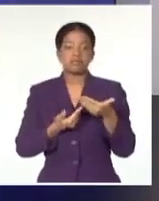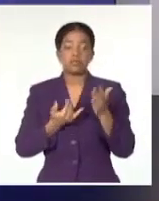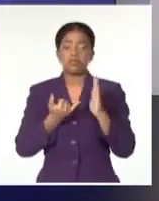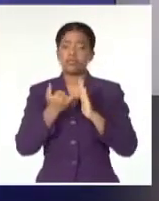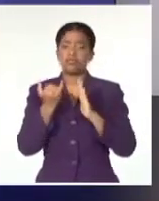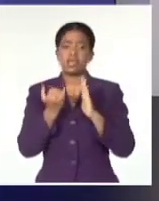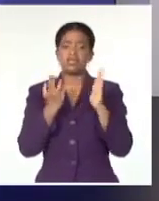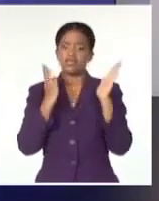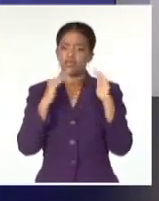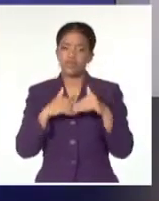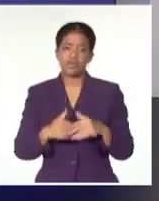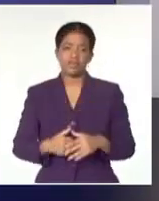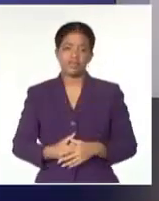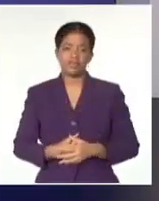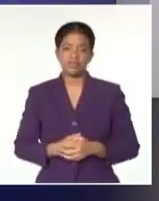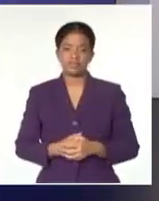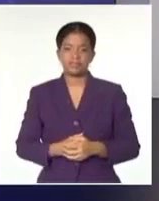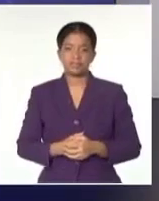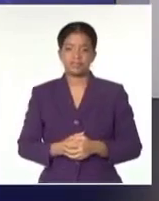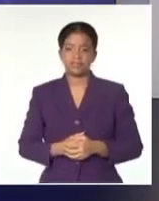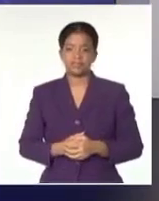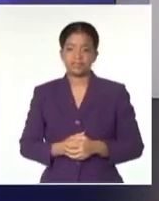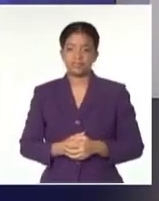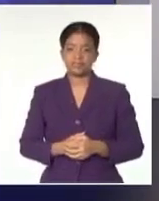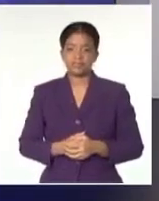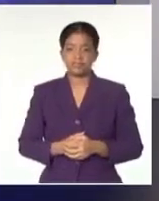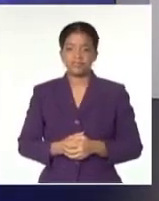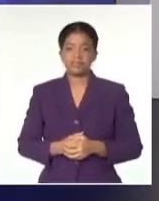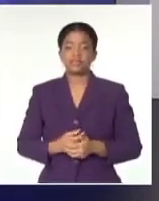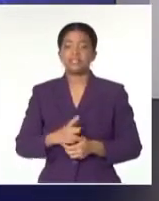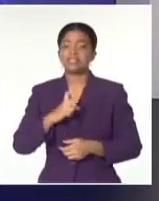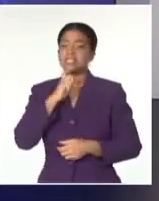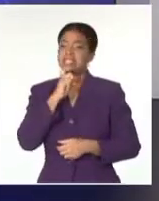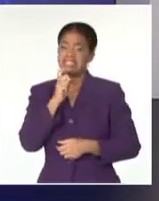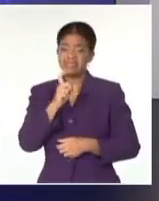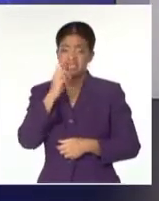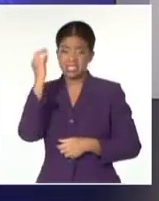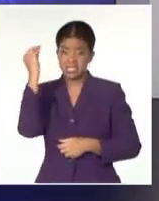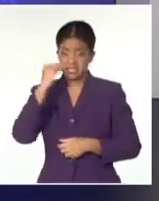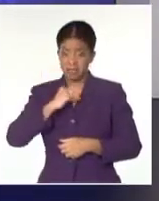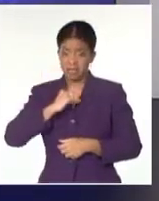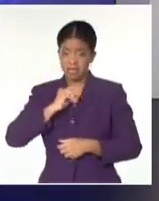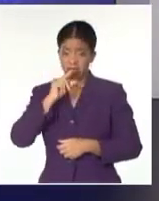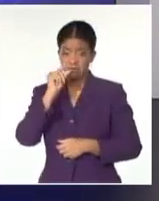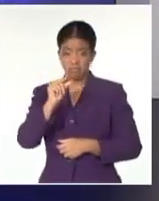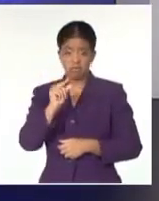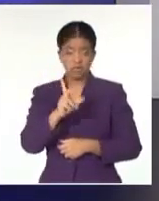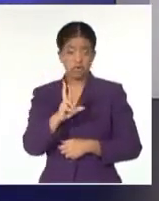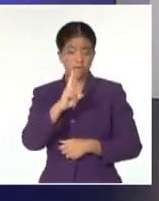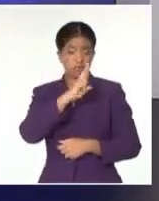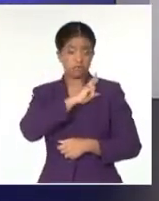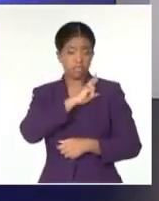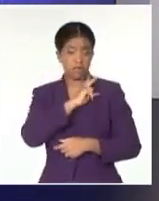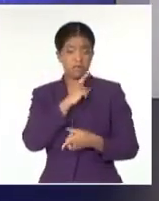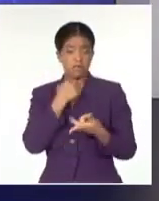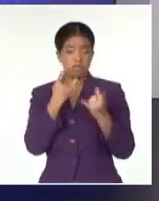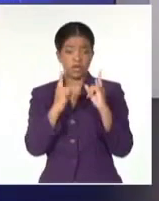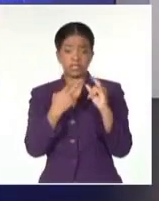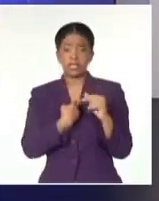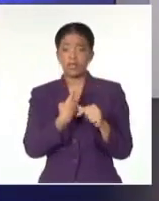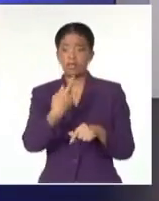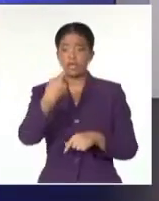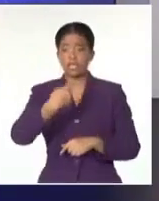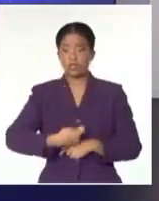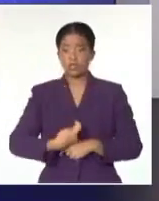ningún caso. Es indignante saber que no pocos responsables de esas muertes jamás han respondido a la justicia.